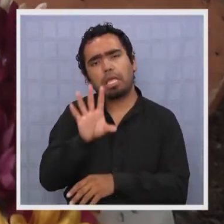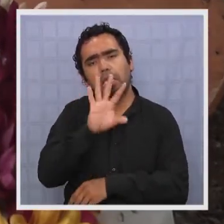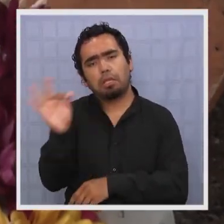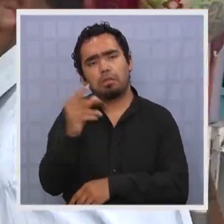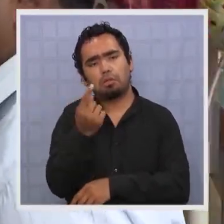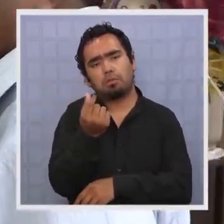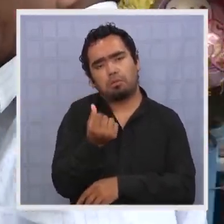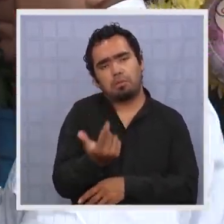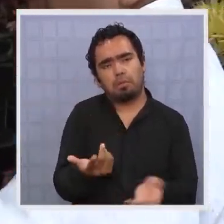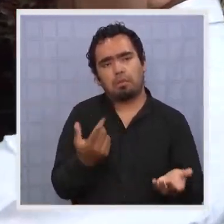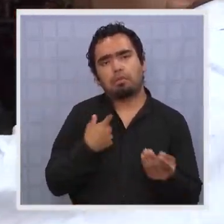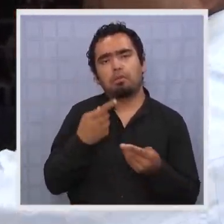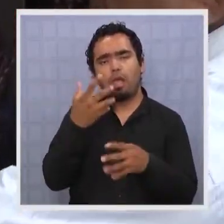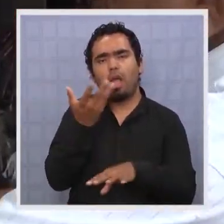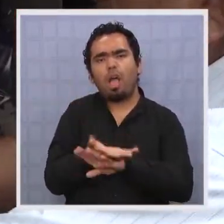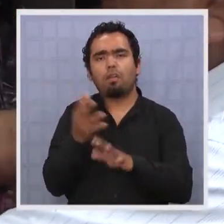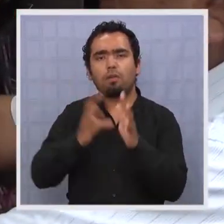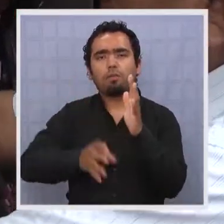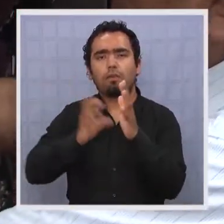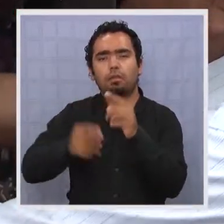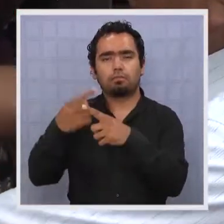la vara, entre otras ofertas.